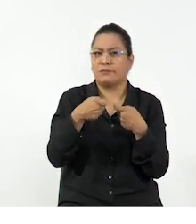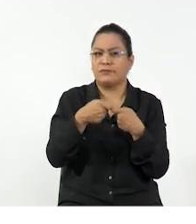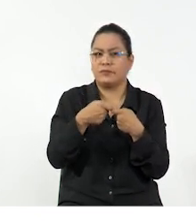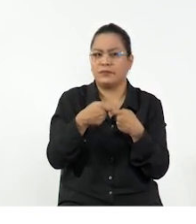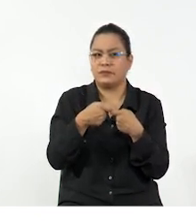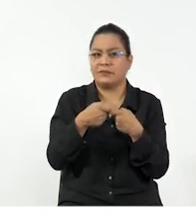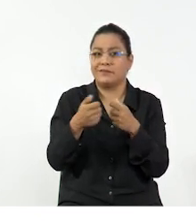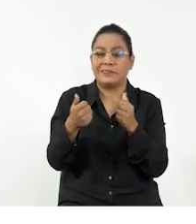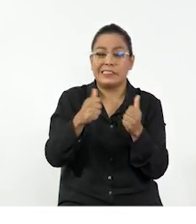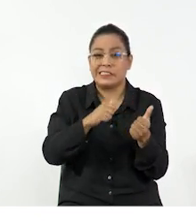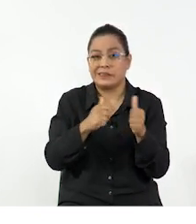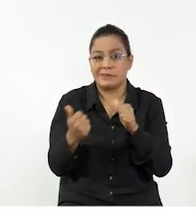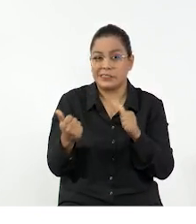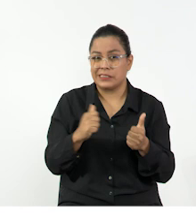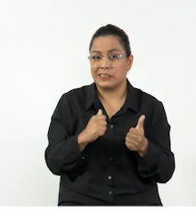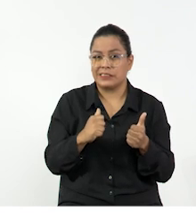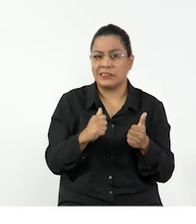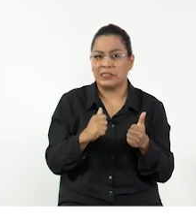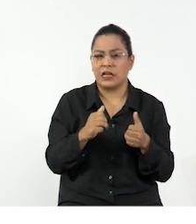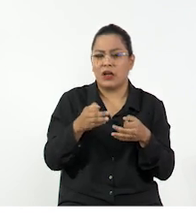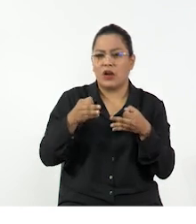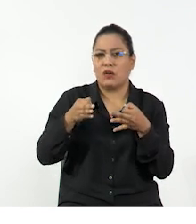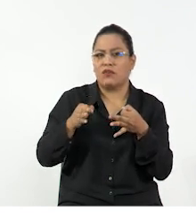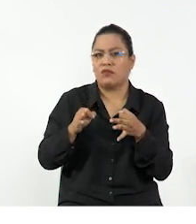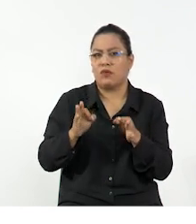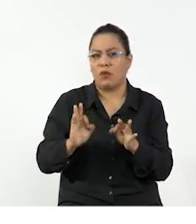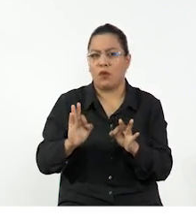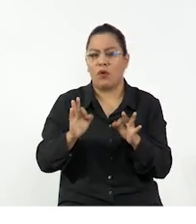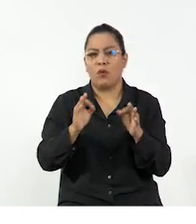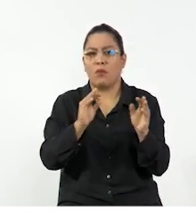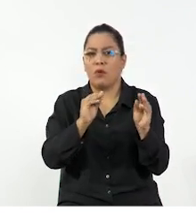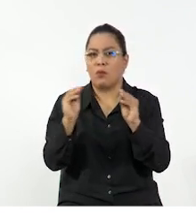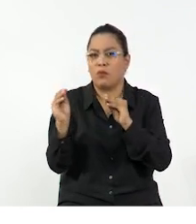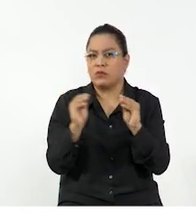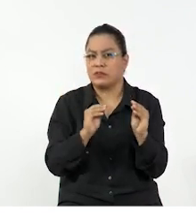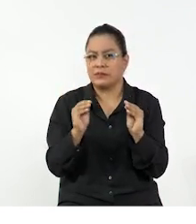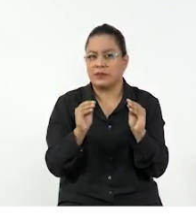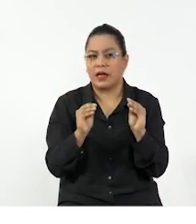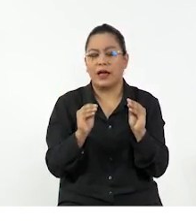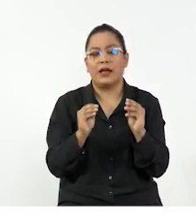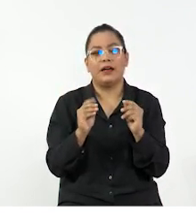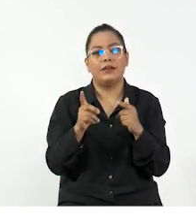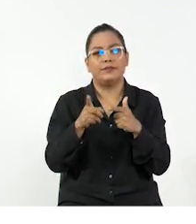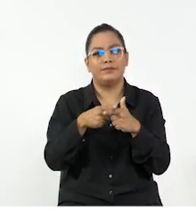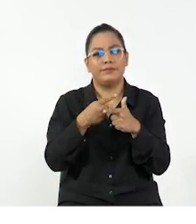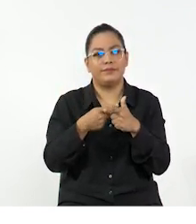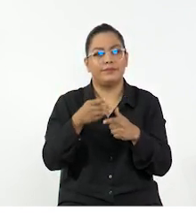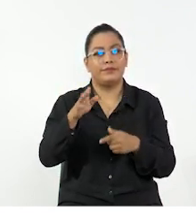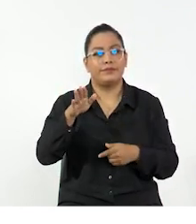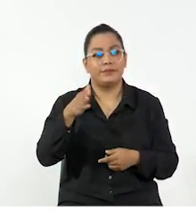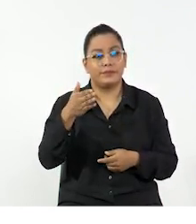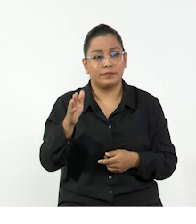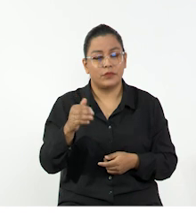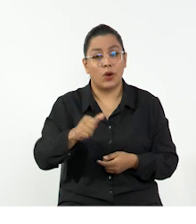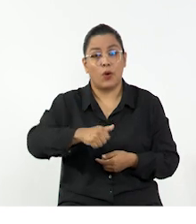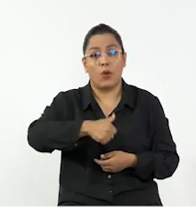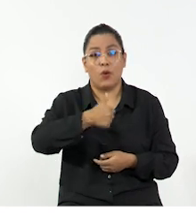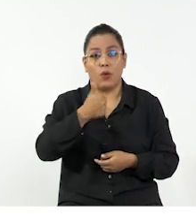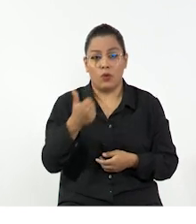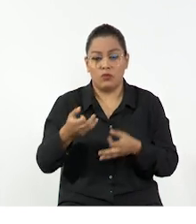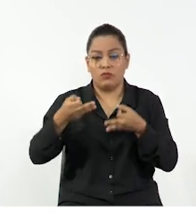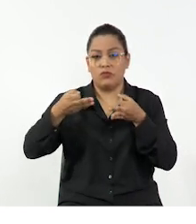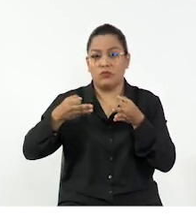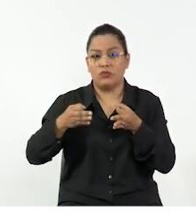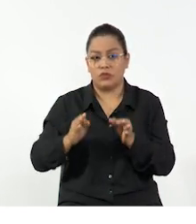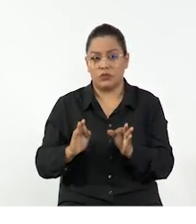¿será que esta conservación de la energía depende en algún momento de la forma o de la trayectoria del movimiento? Para eso haremos